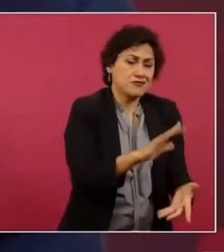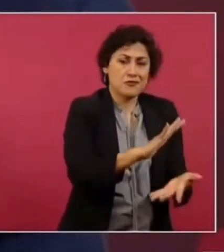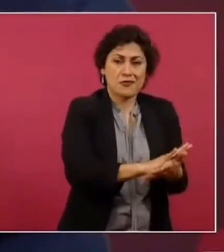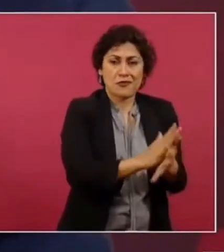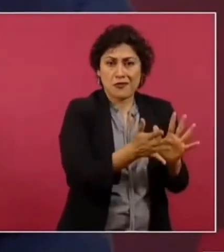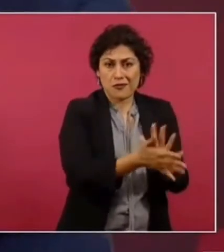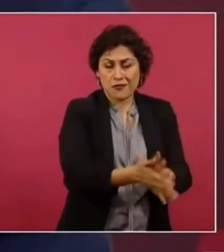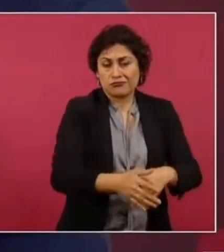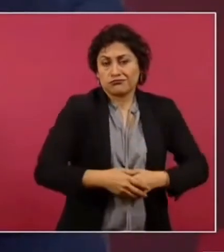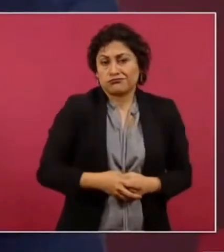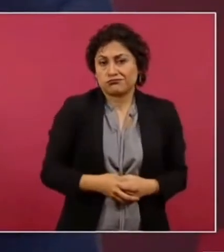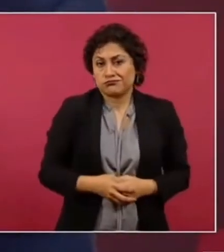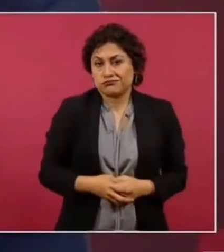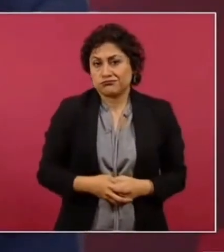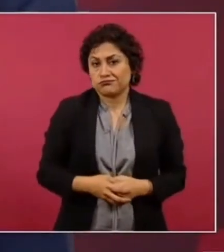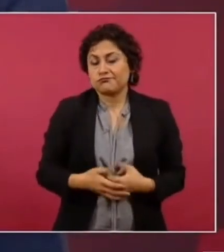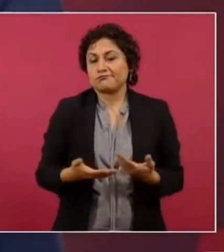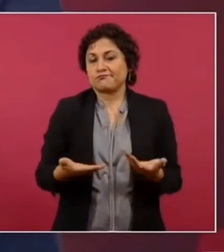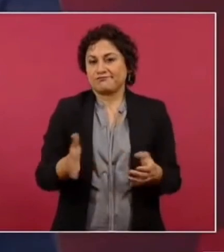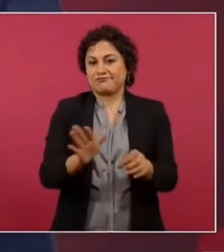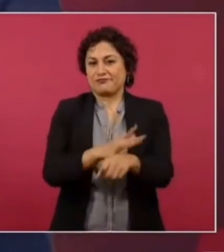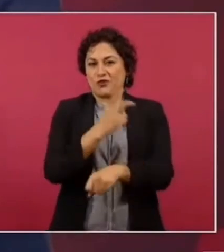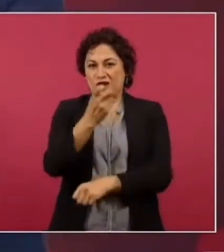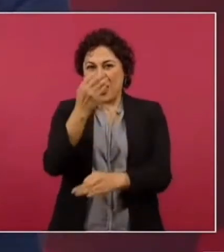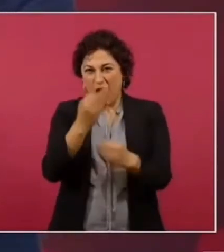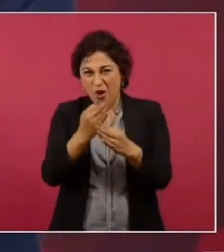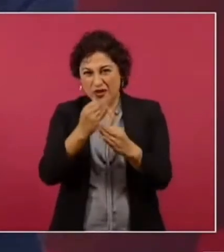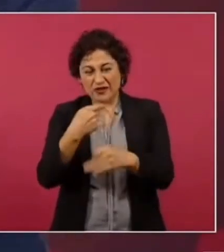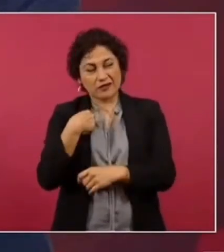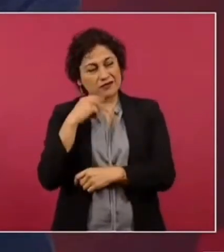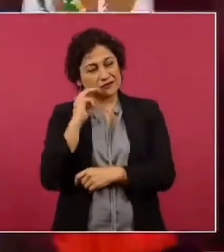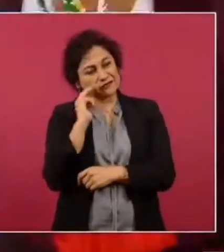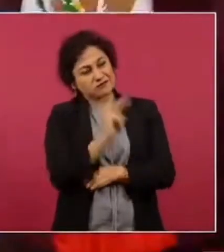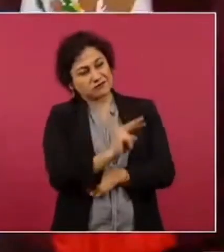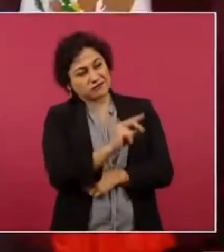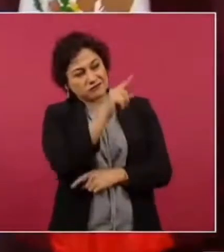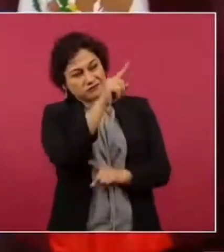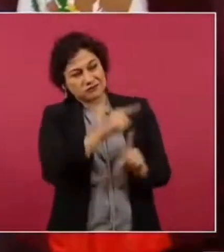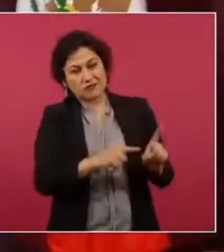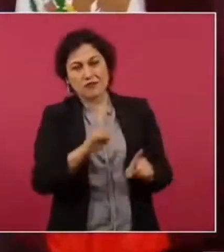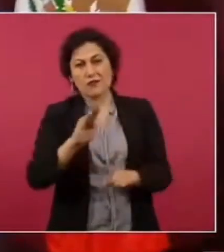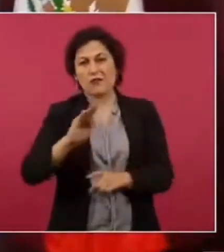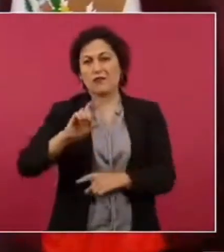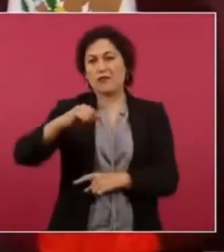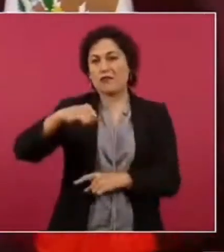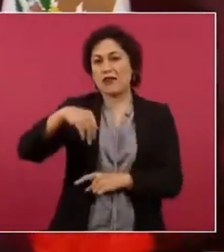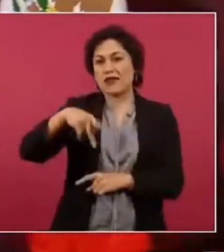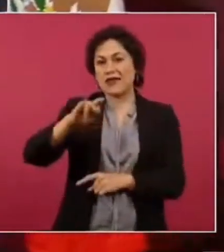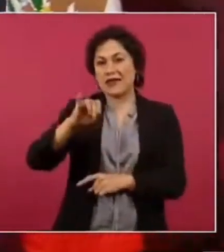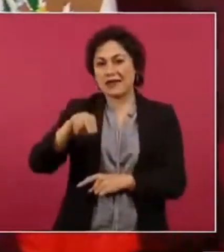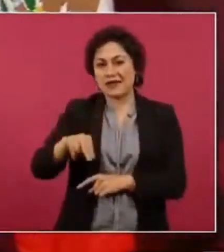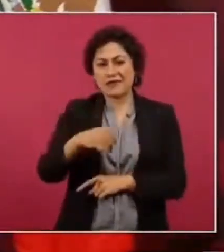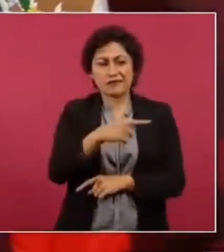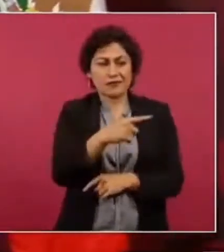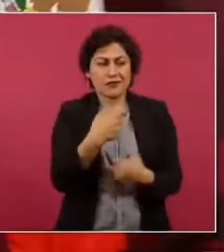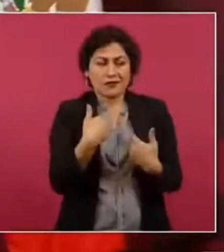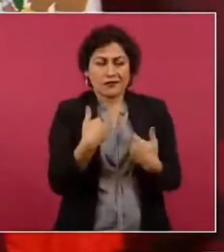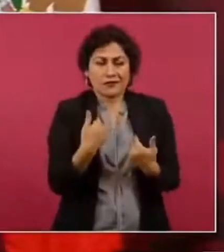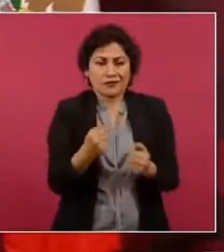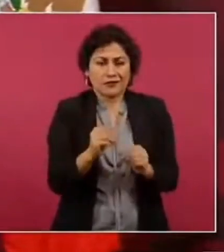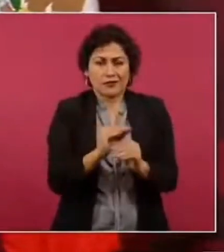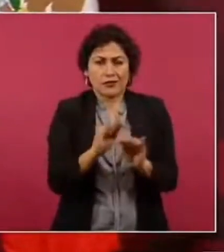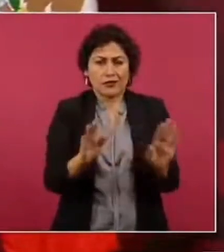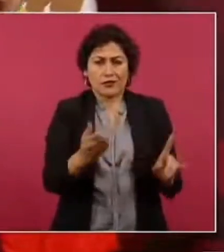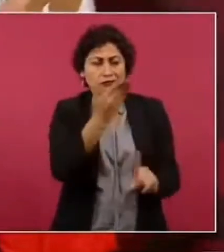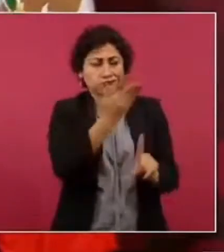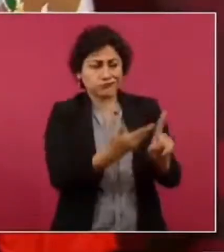señor Blinken este él es una buena persona pero pues tienen ellos una política